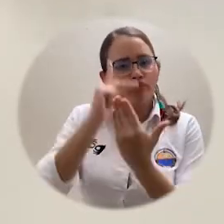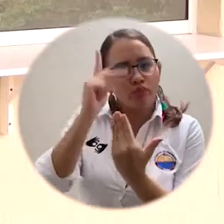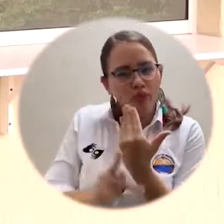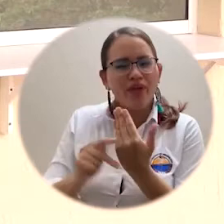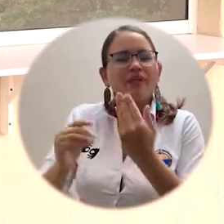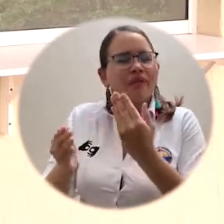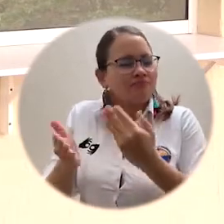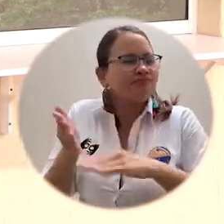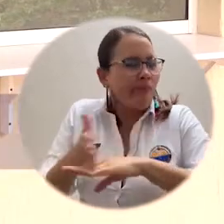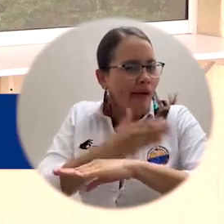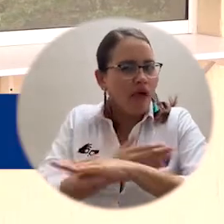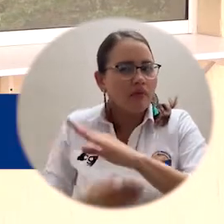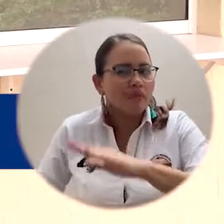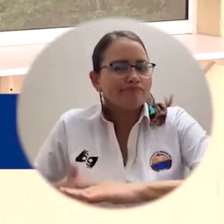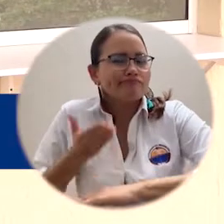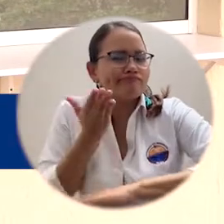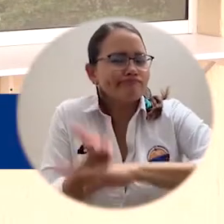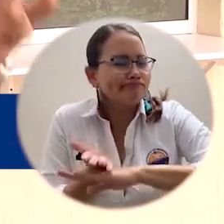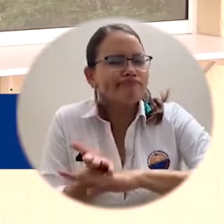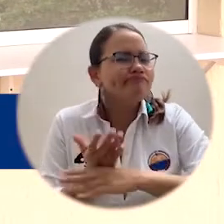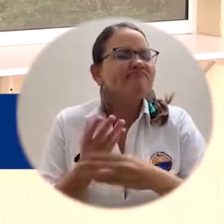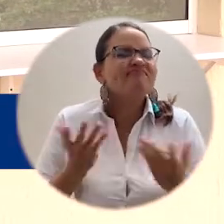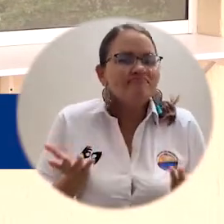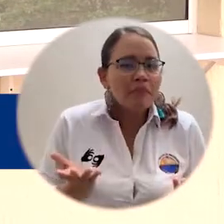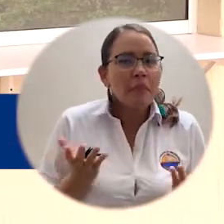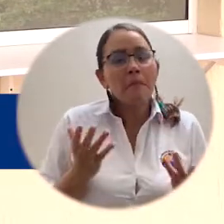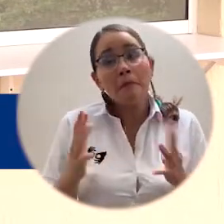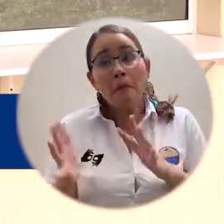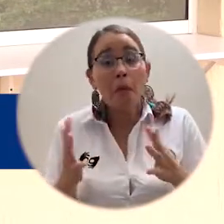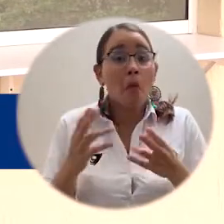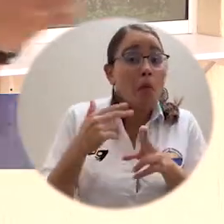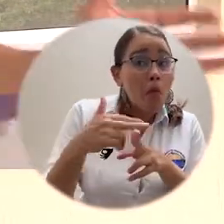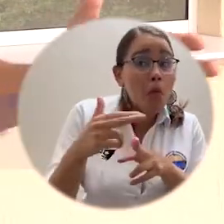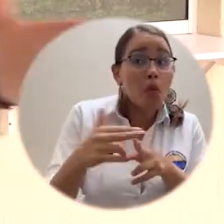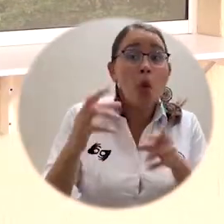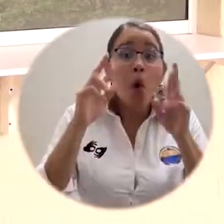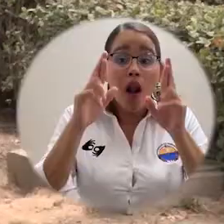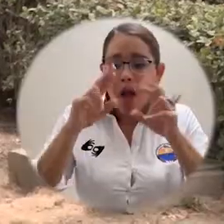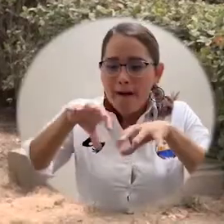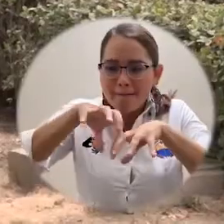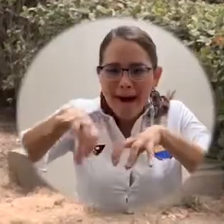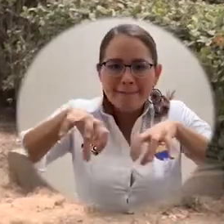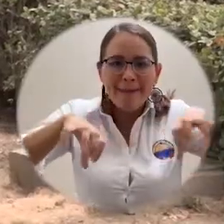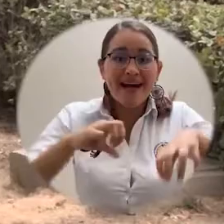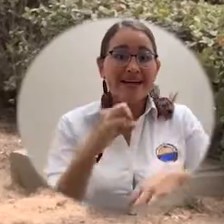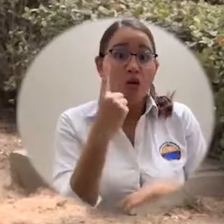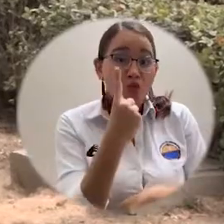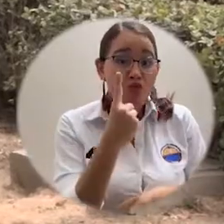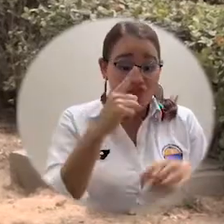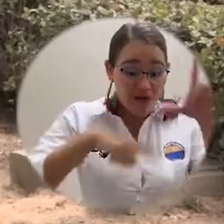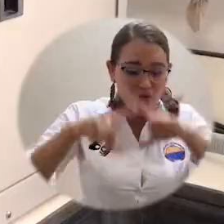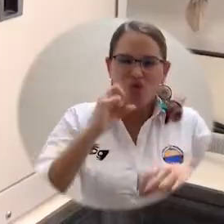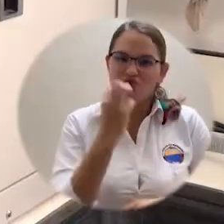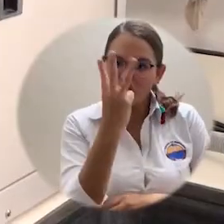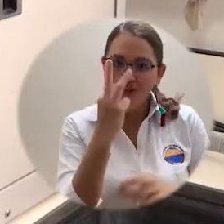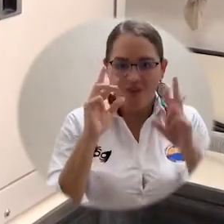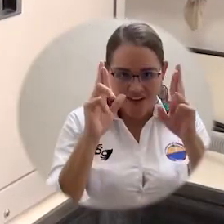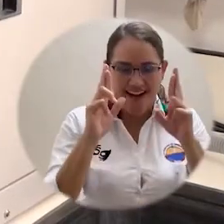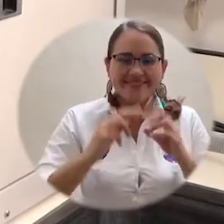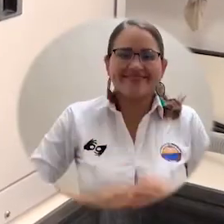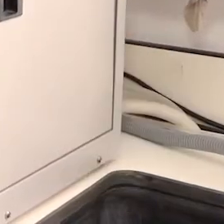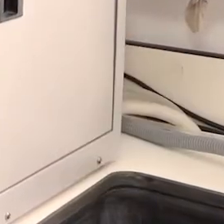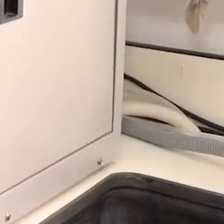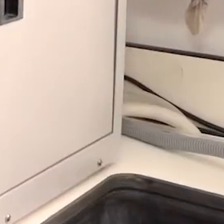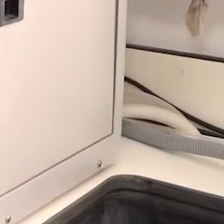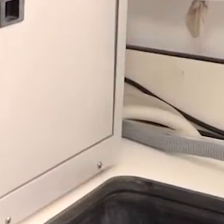el proyecto que hemos formulado conjuntamente y presentado al sistema de realidades que permitirá que en un mediano plazo tengamos no uno, sino tres laboratorios de